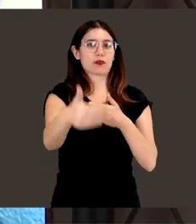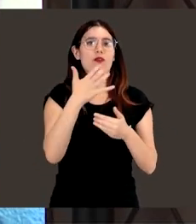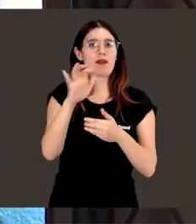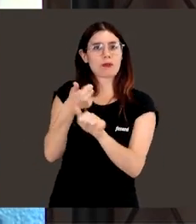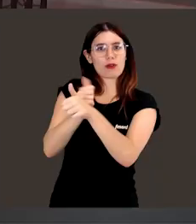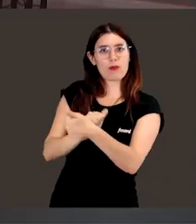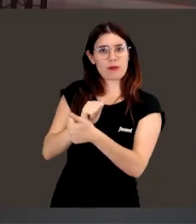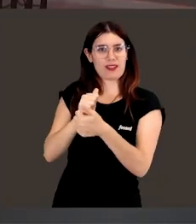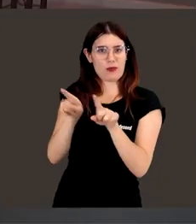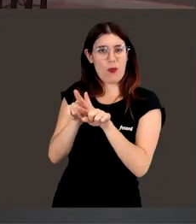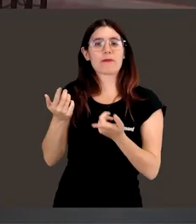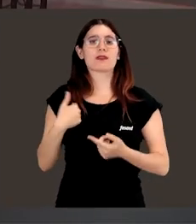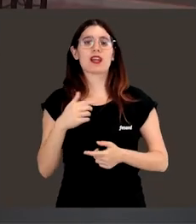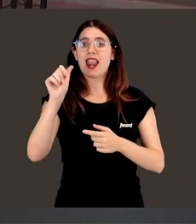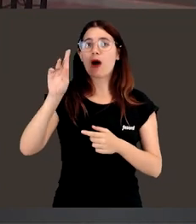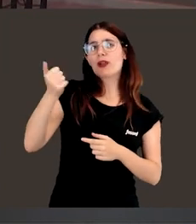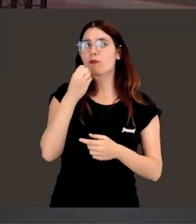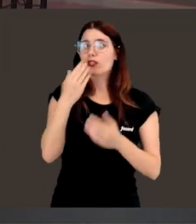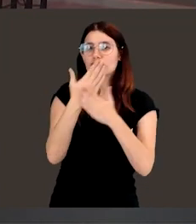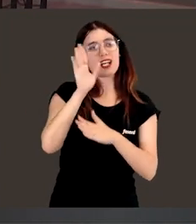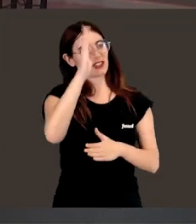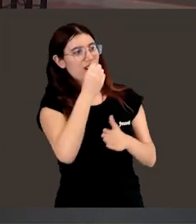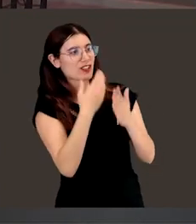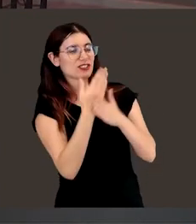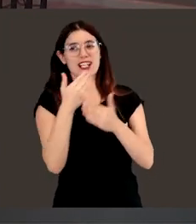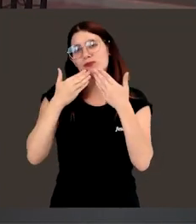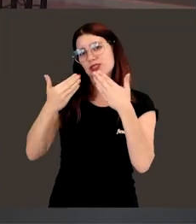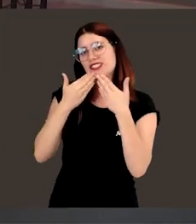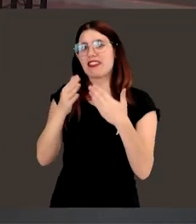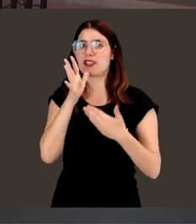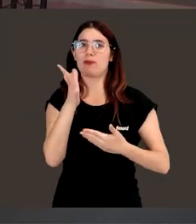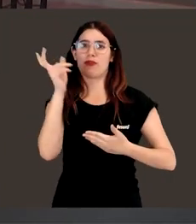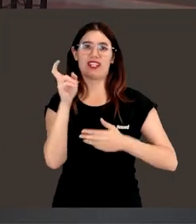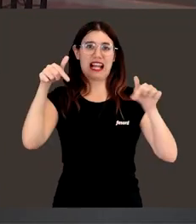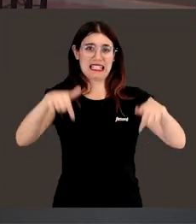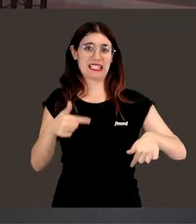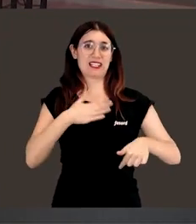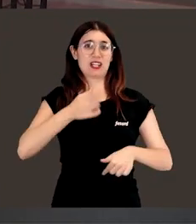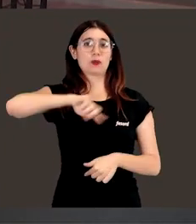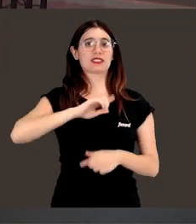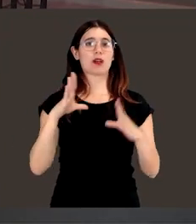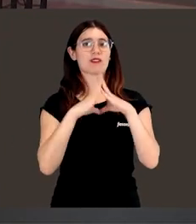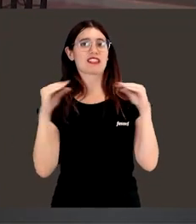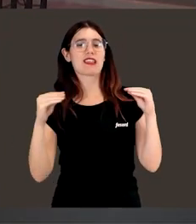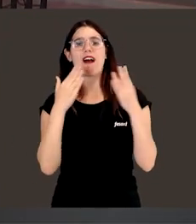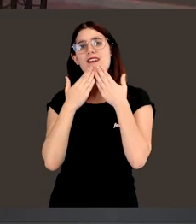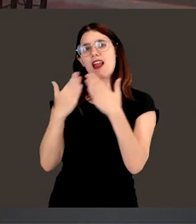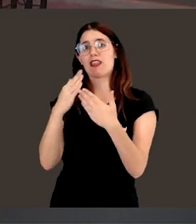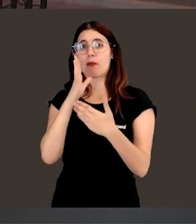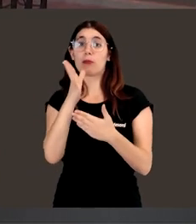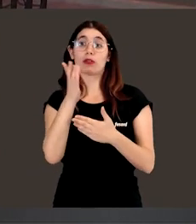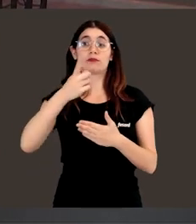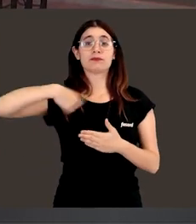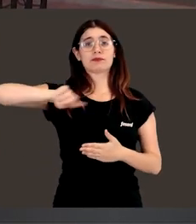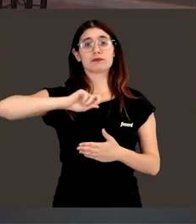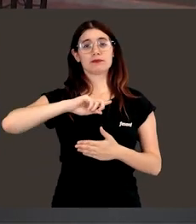Laura, muy buenas. Hola, buenos días, ¿qué tal? Y muchísimas gracias por asistir a nuestra universidad, por formar parte